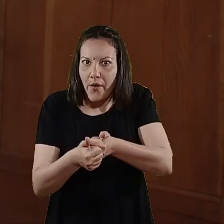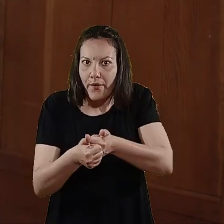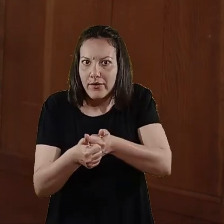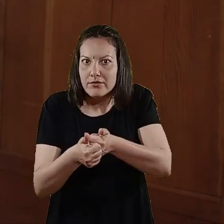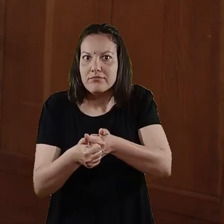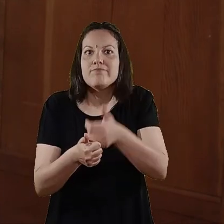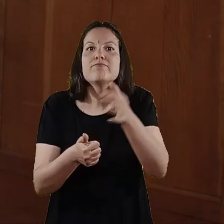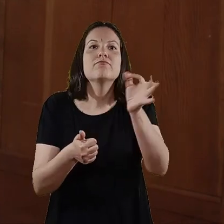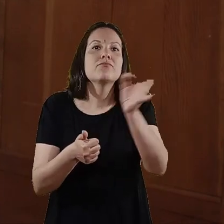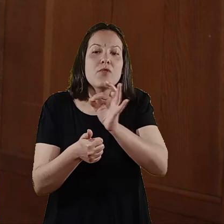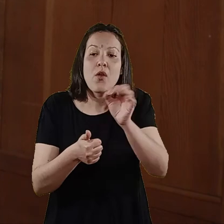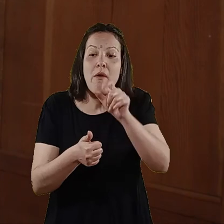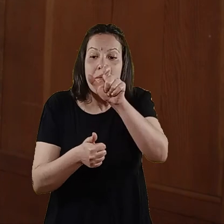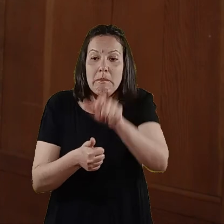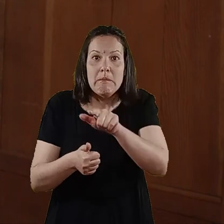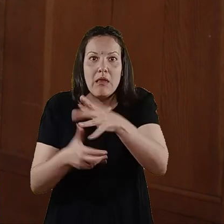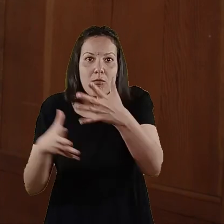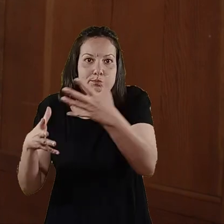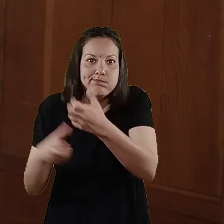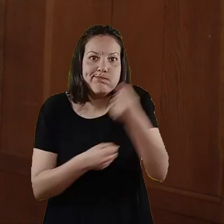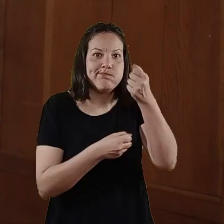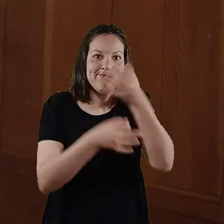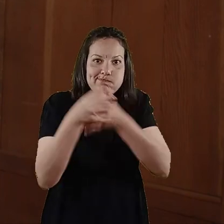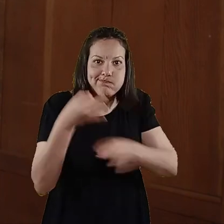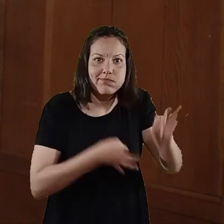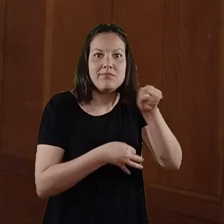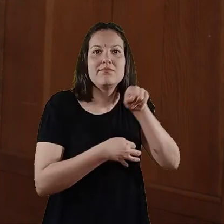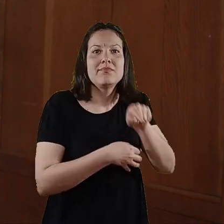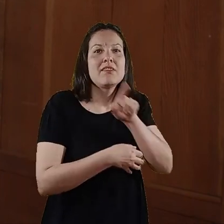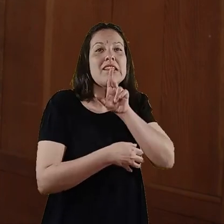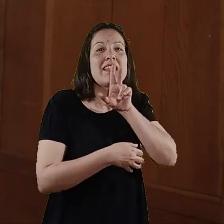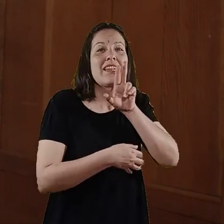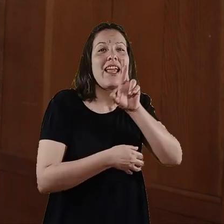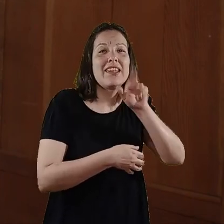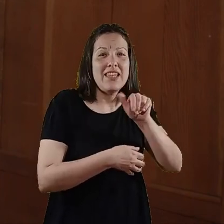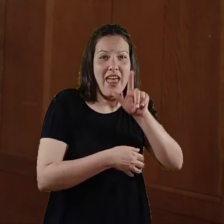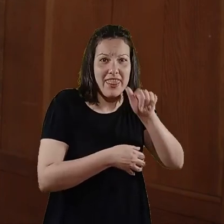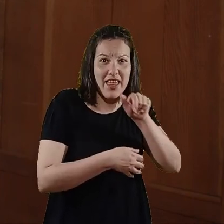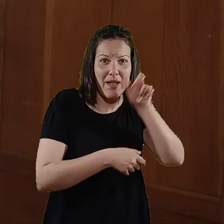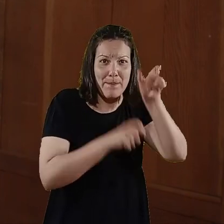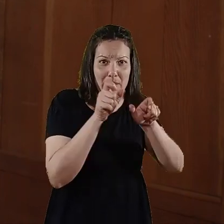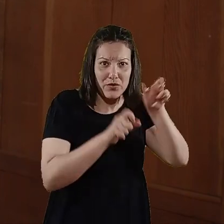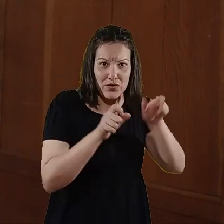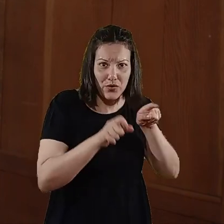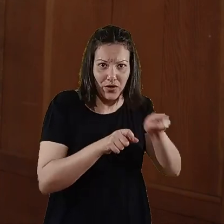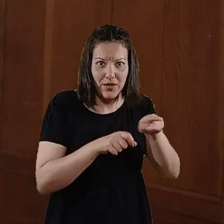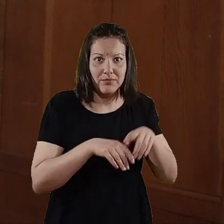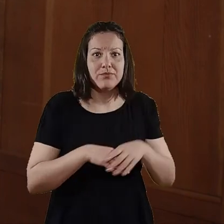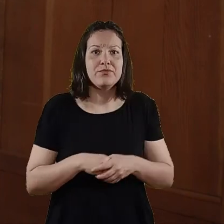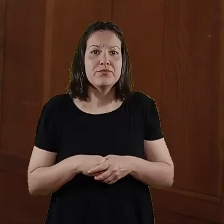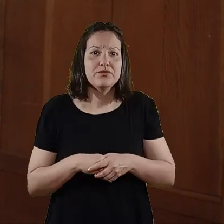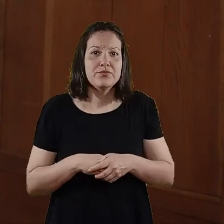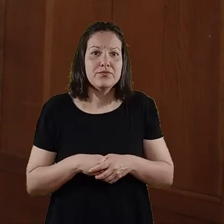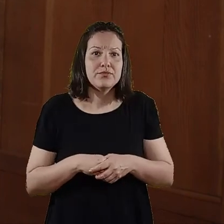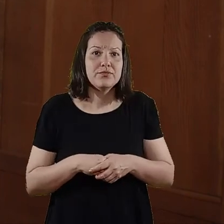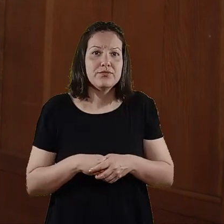y o también la explotación sexual como método de captación en el delito de la trata de personas. Gracias. Gracias. Gracias. Gracias. Gracias.